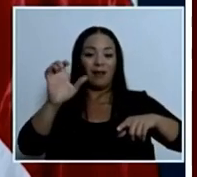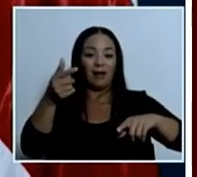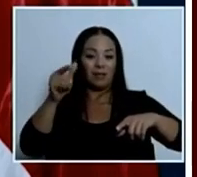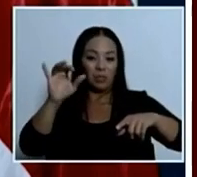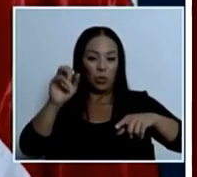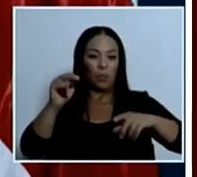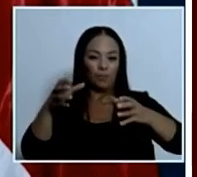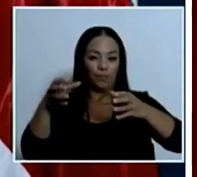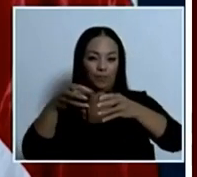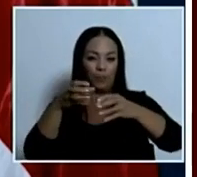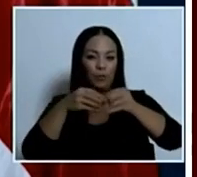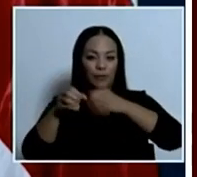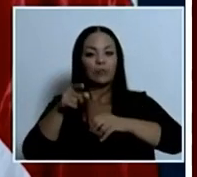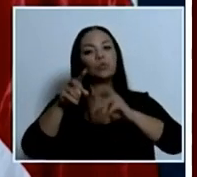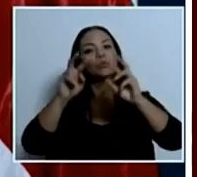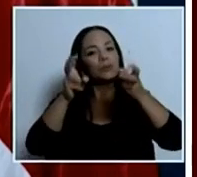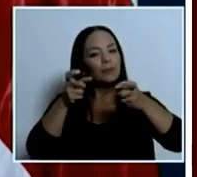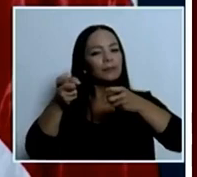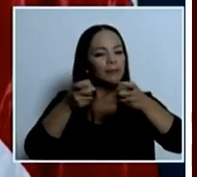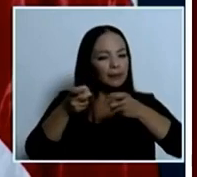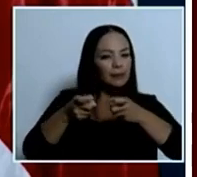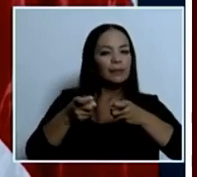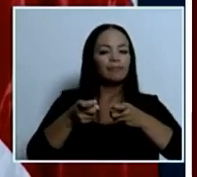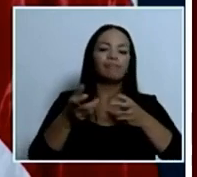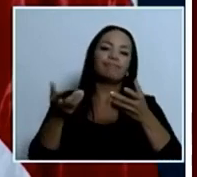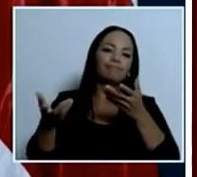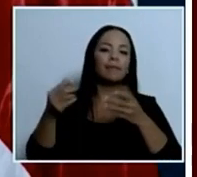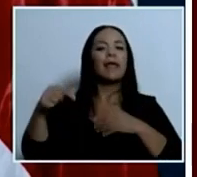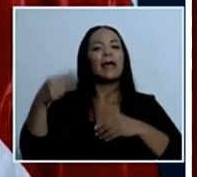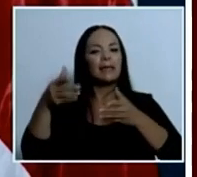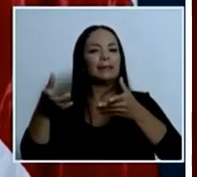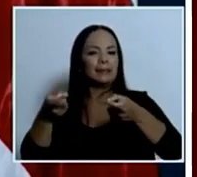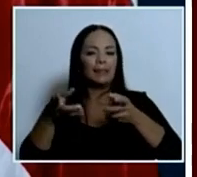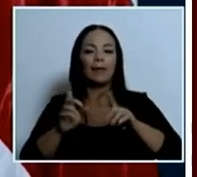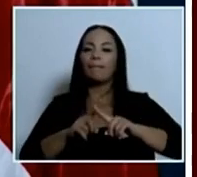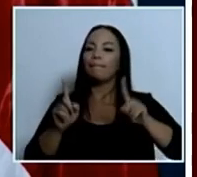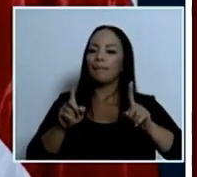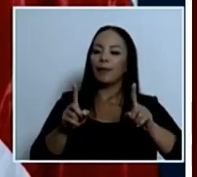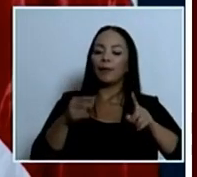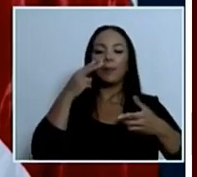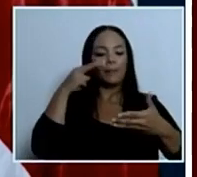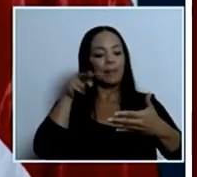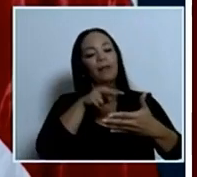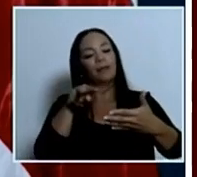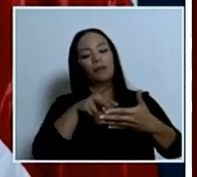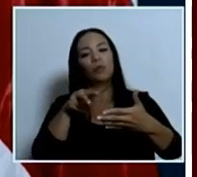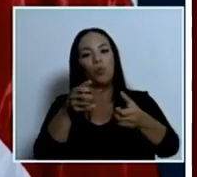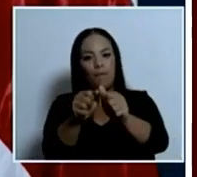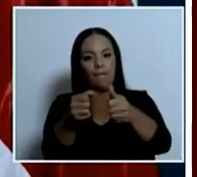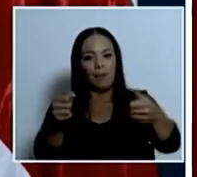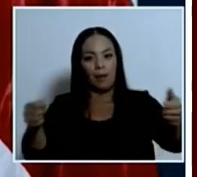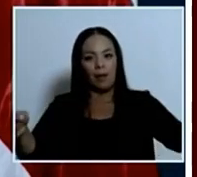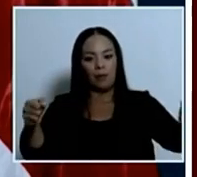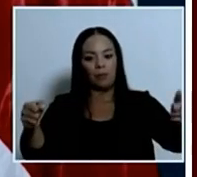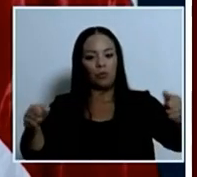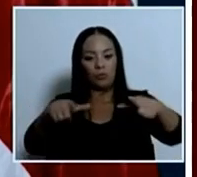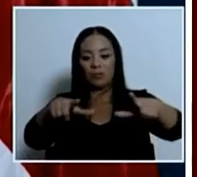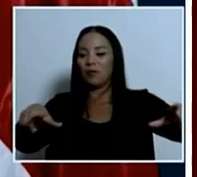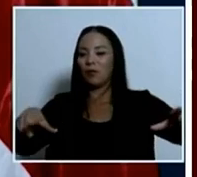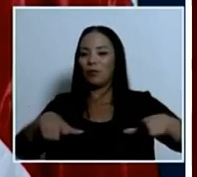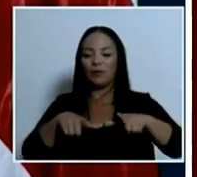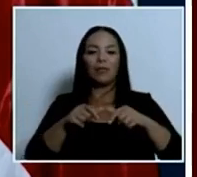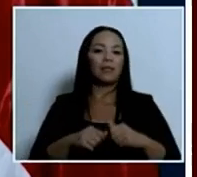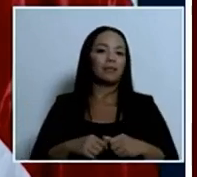gerencial pero agarrando la escritura y el plano catastrado de esa propiedad no va a mejorar la